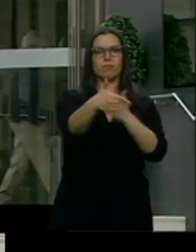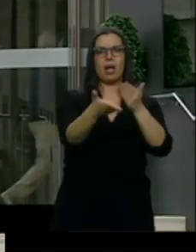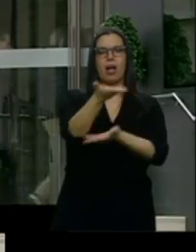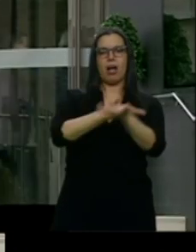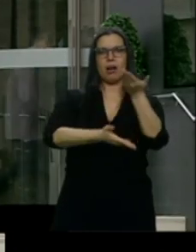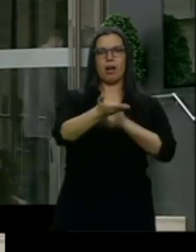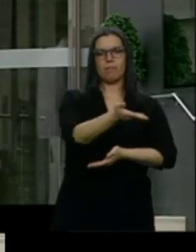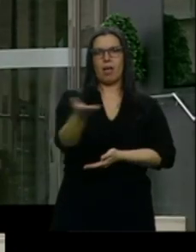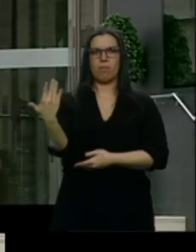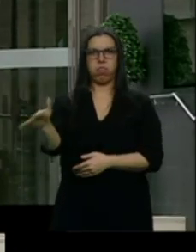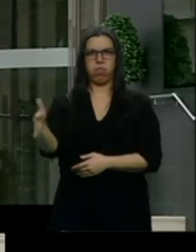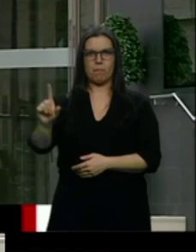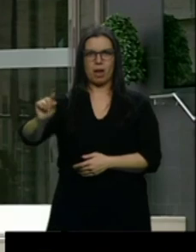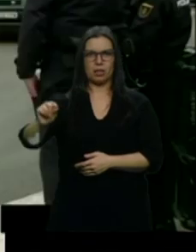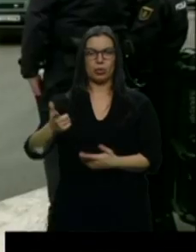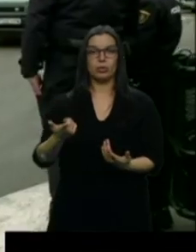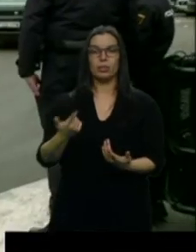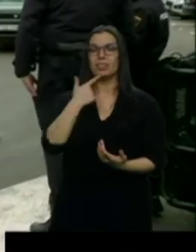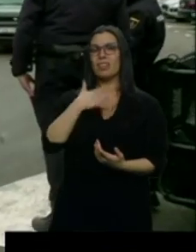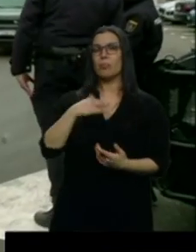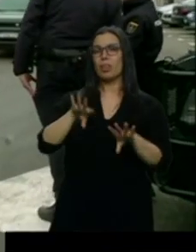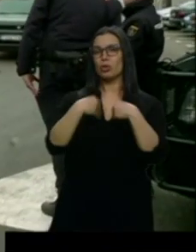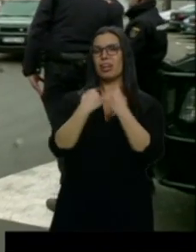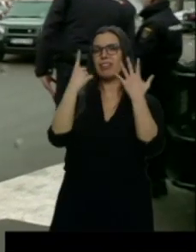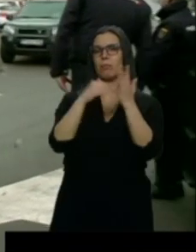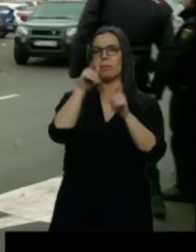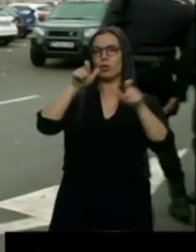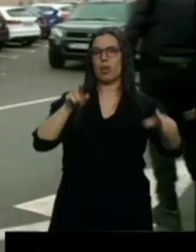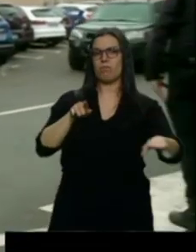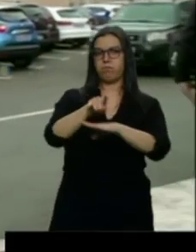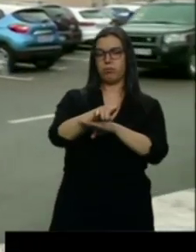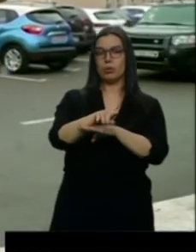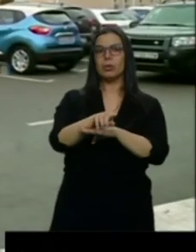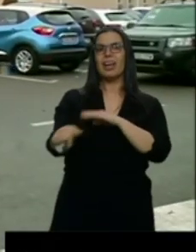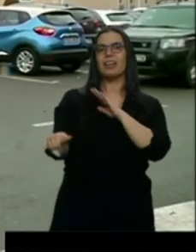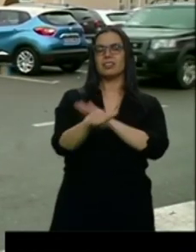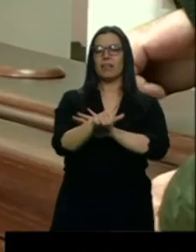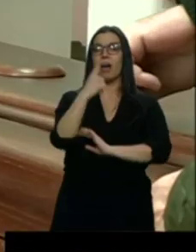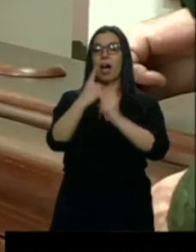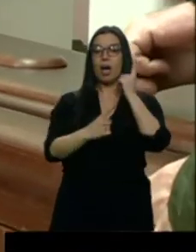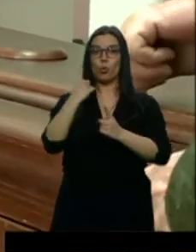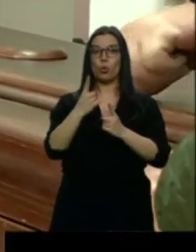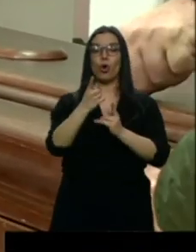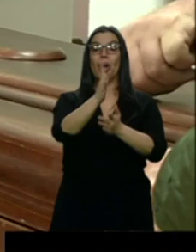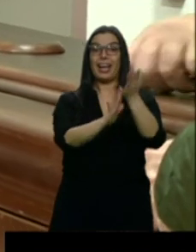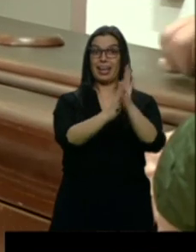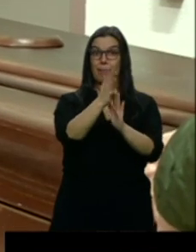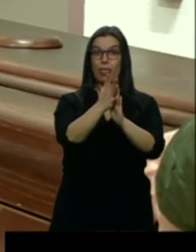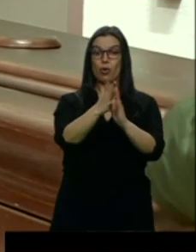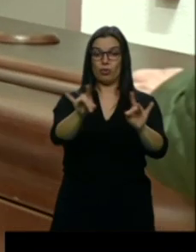consideran que puede haber 6.000 estafados. Algunos encontraron incluso en las urnas de las cenizas piedras y grapas.